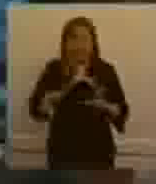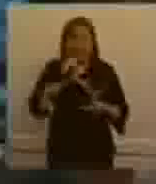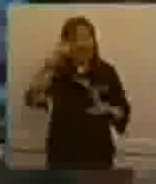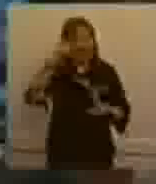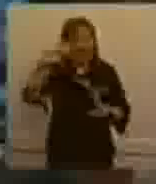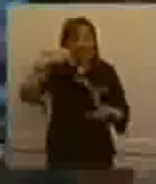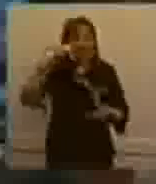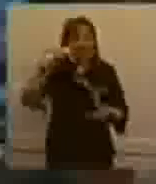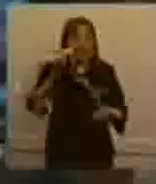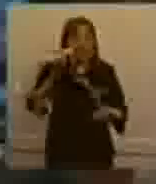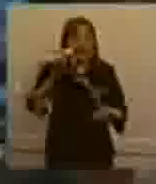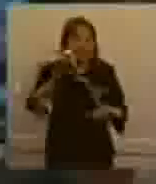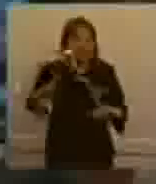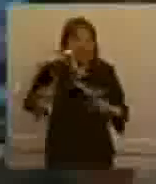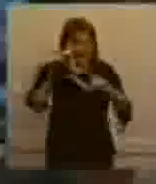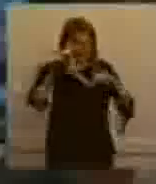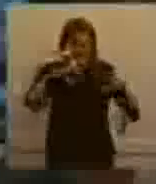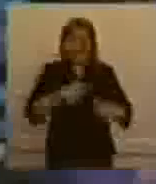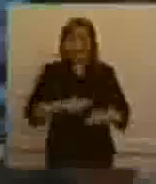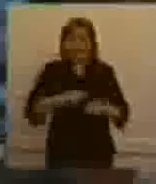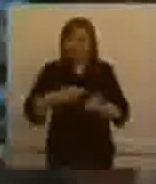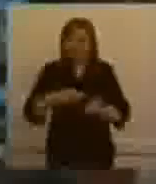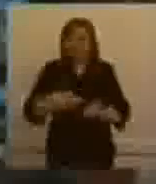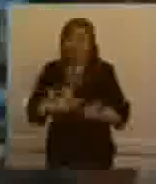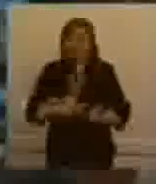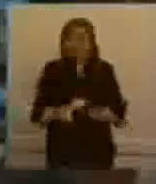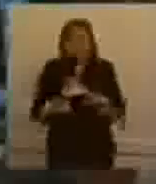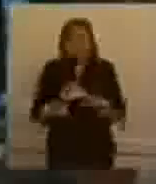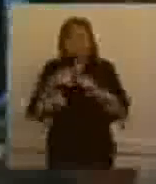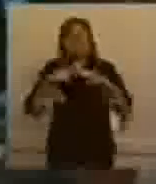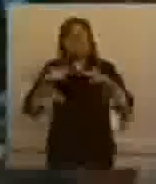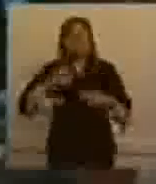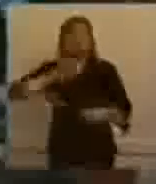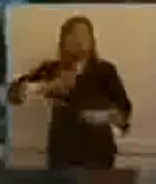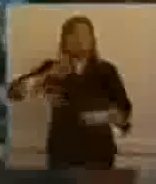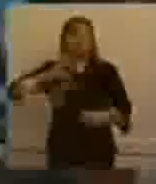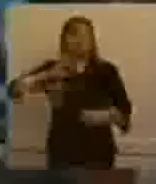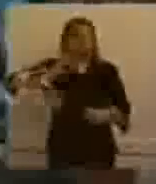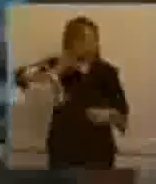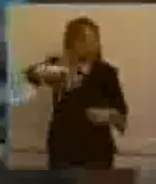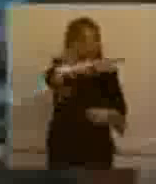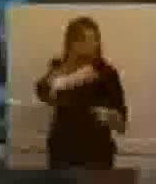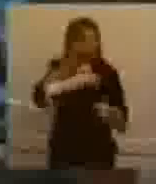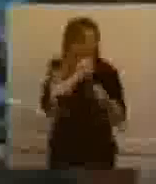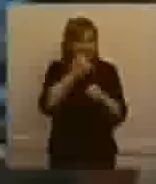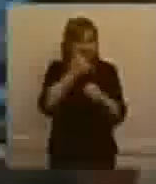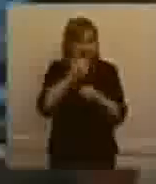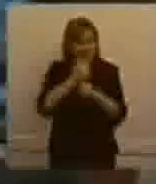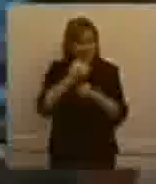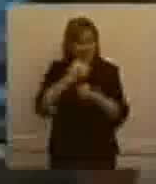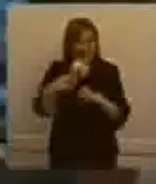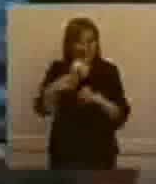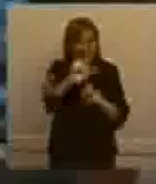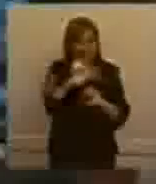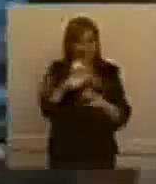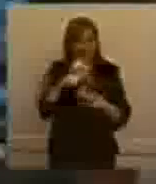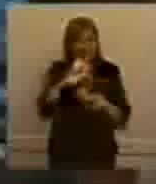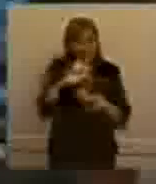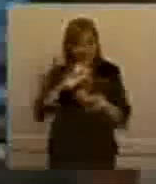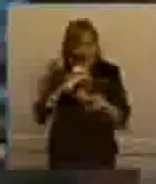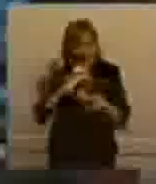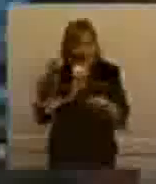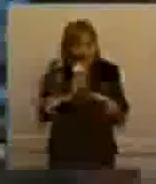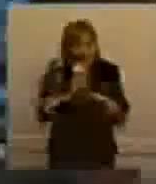sector a poder sostener los sueldos de los trabajadores, por lo tanto es bueno saber que para acceder a